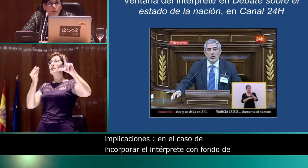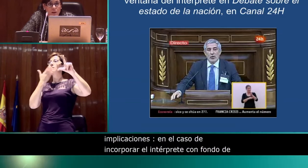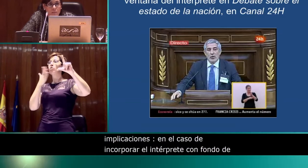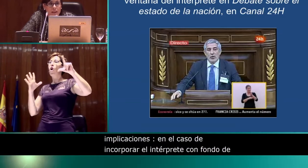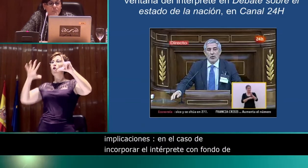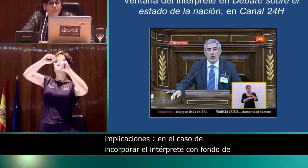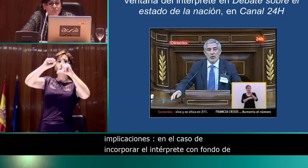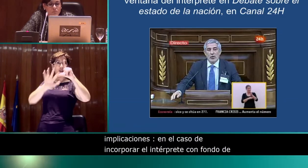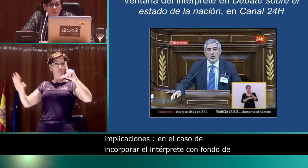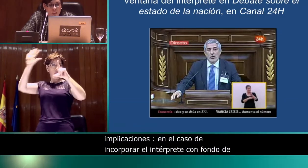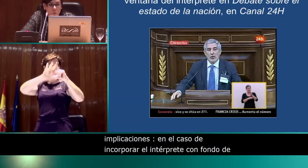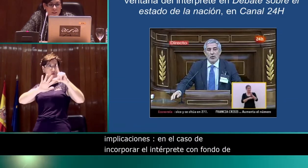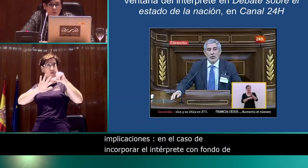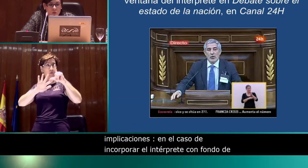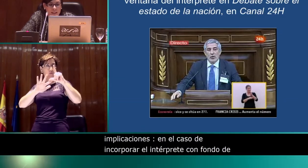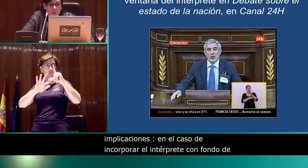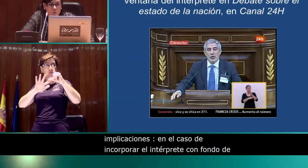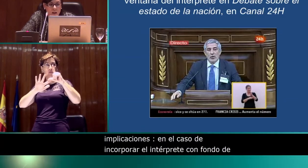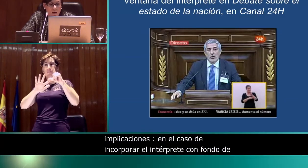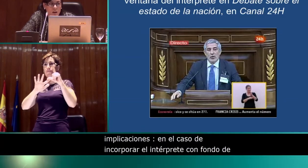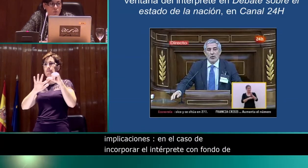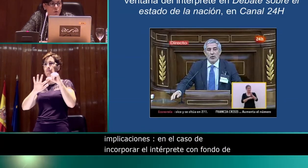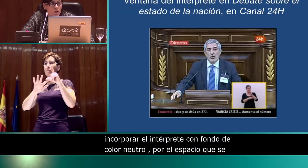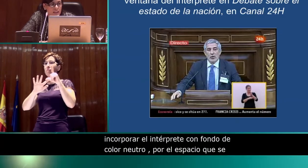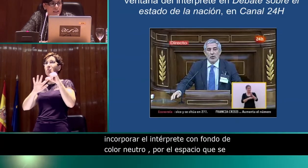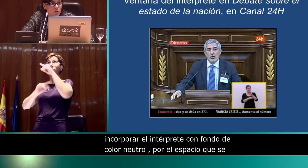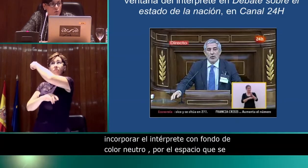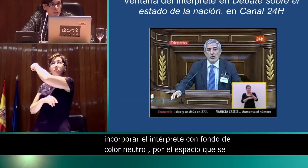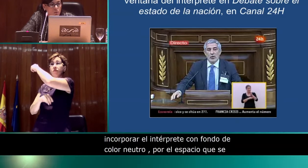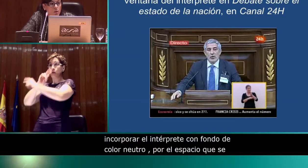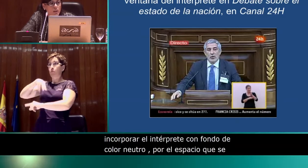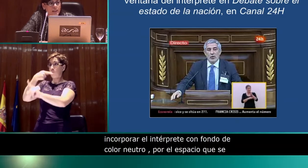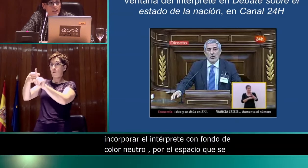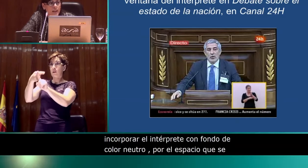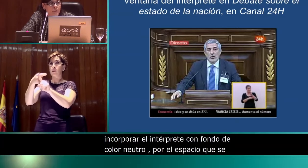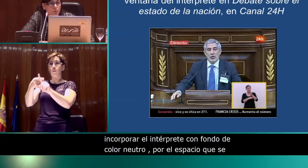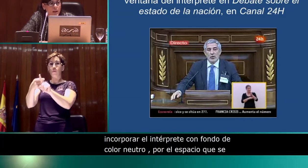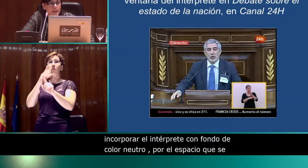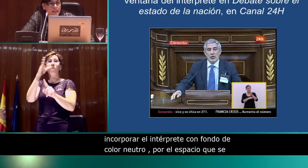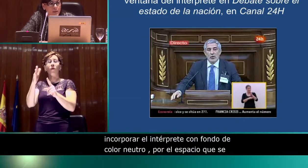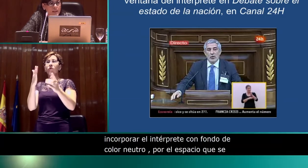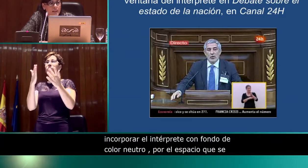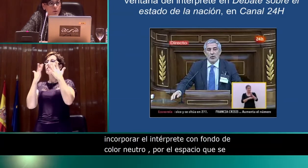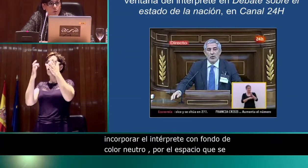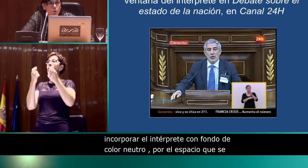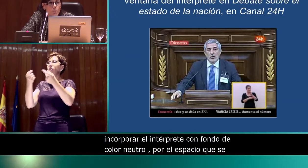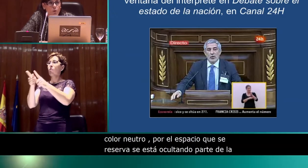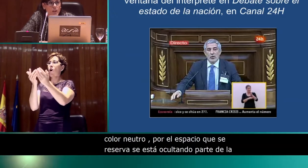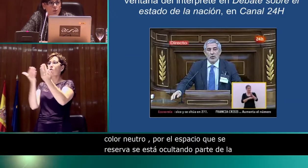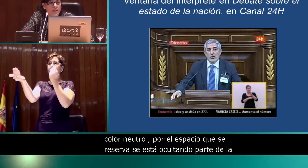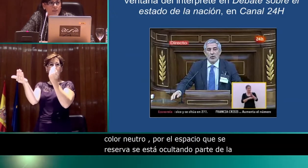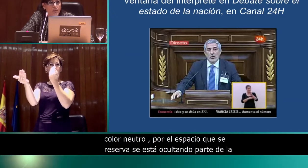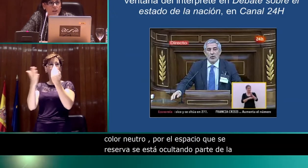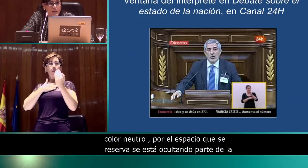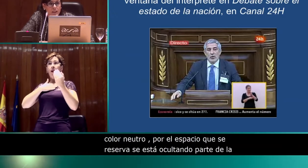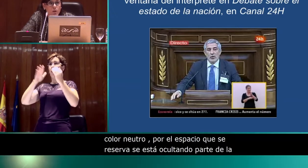favorable, cuenta con que hay un contraste que es continuo entre la figura del intérprete y el fondo y, por lo tanto,